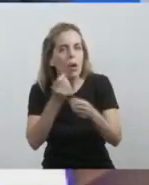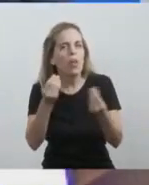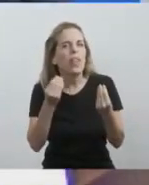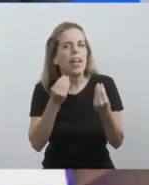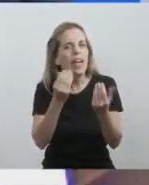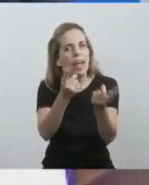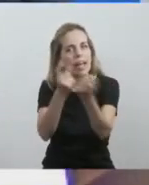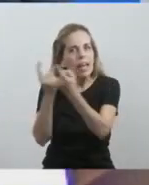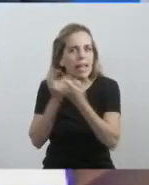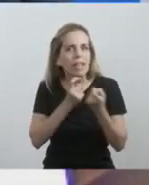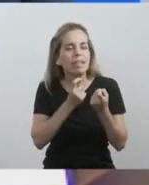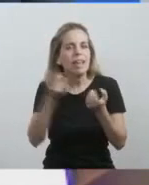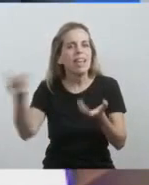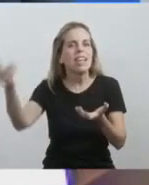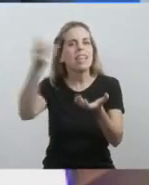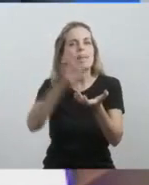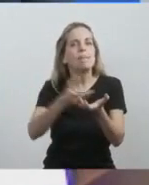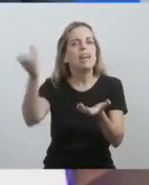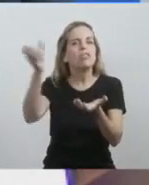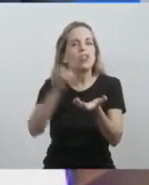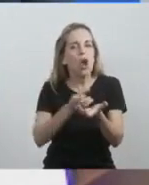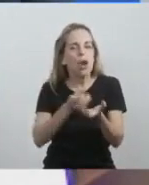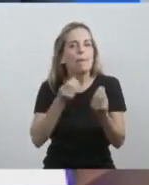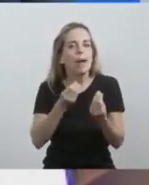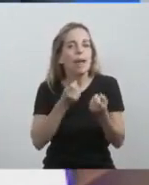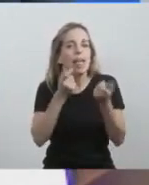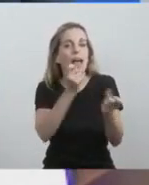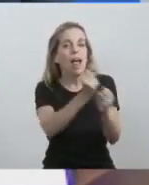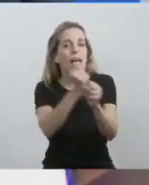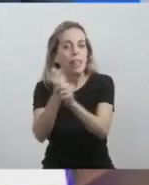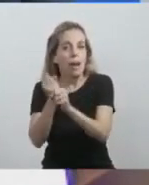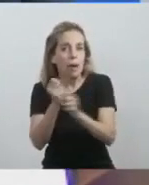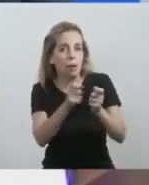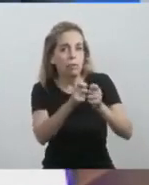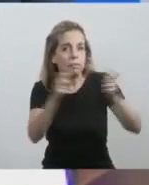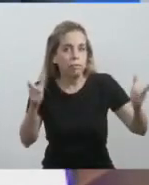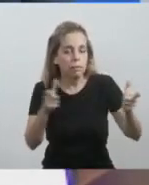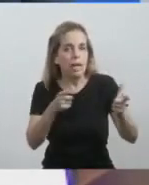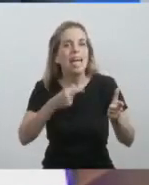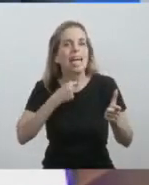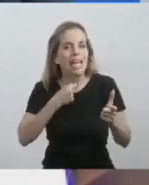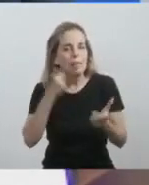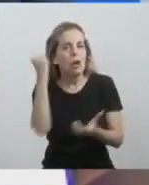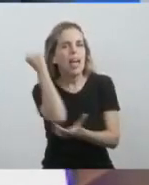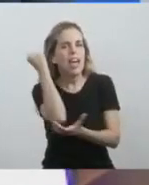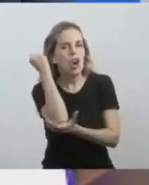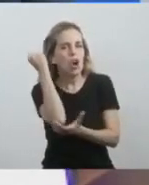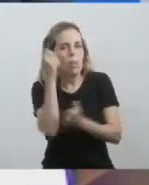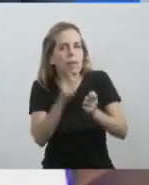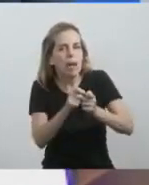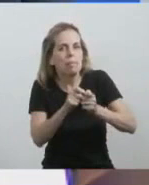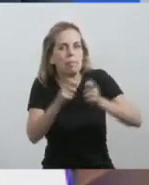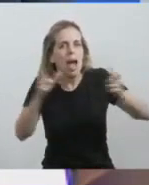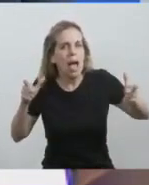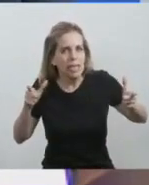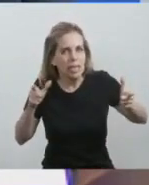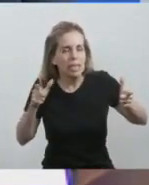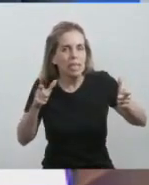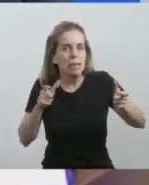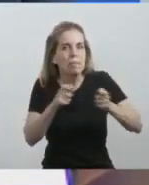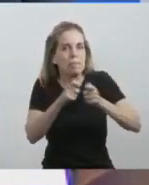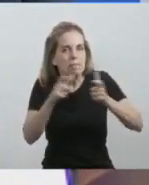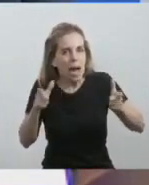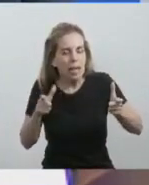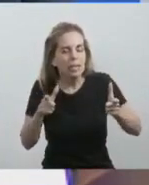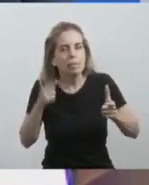externas que puedan generar empleo y renta. Deseamos que nuestras economías puedan participar aún más de las nuevas